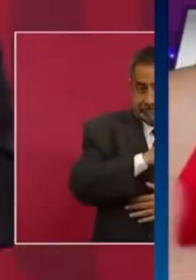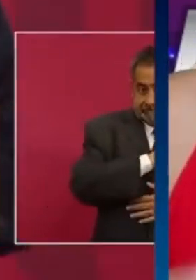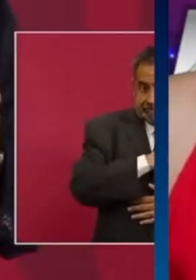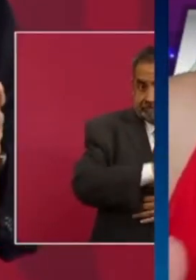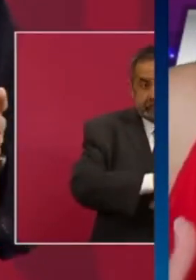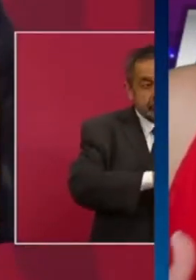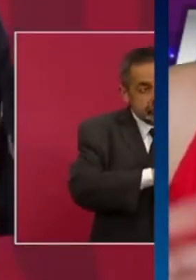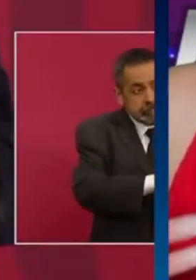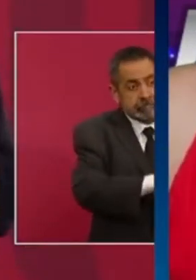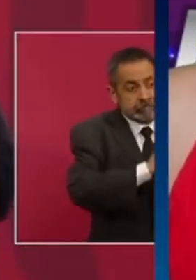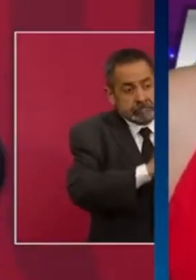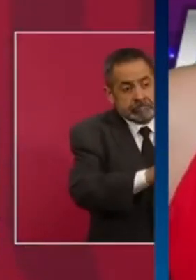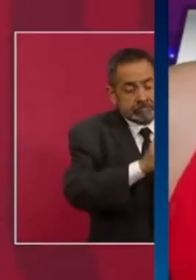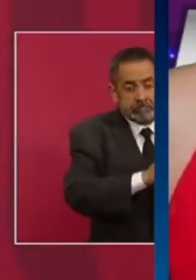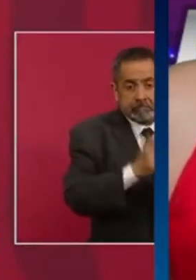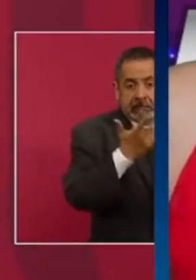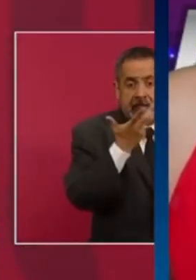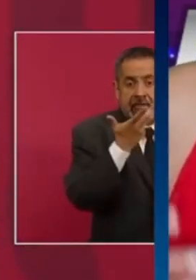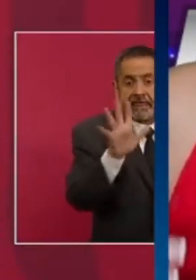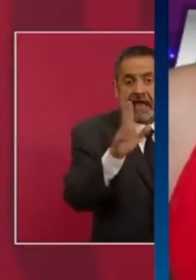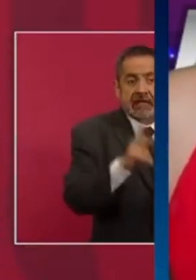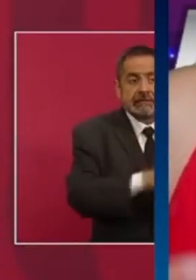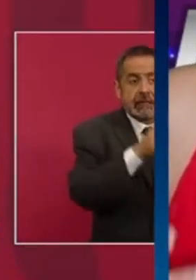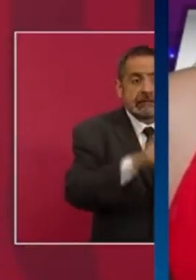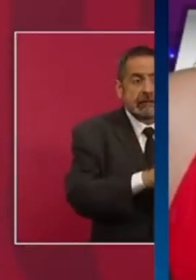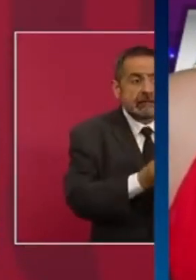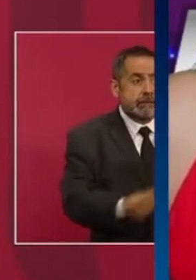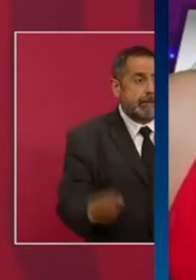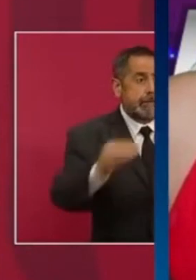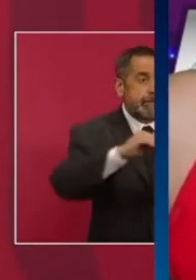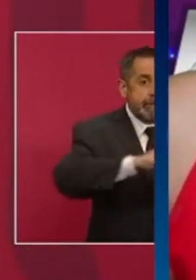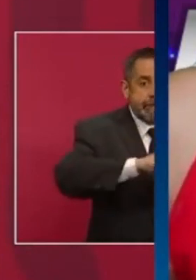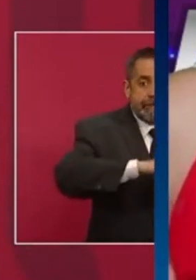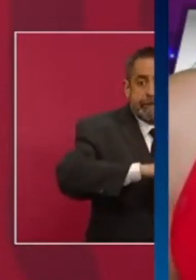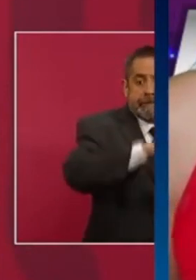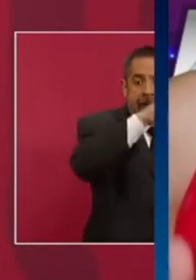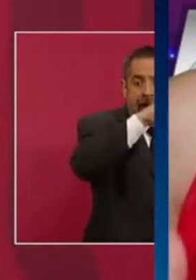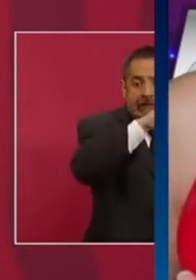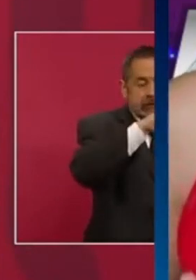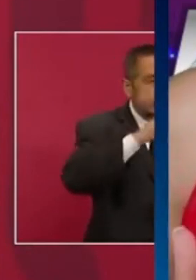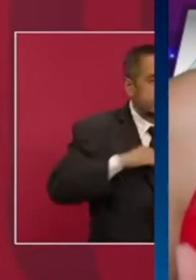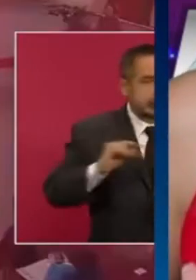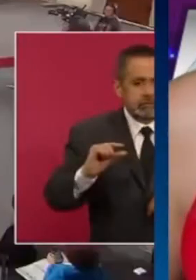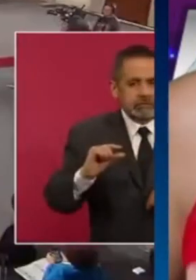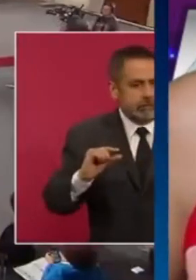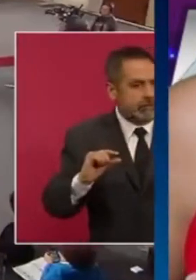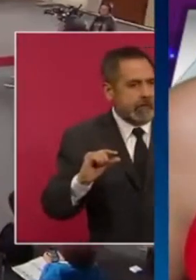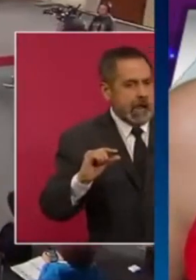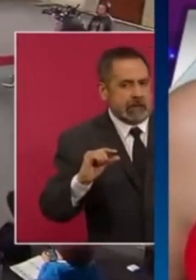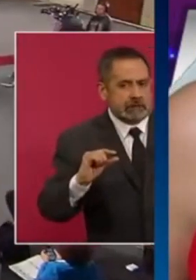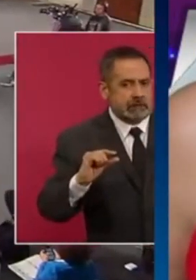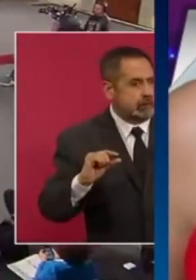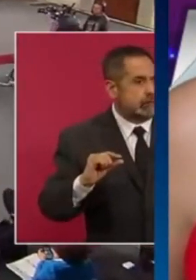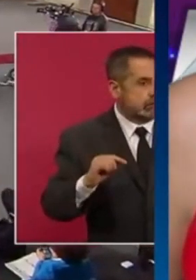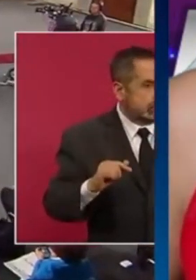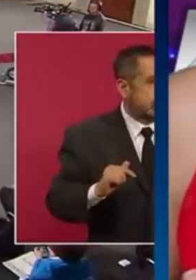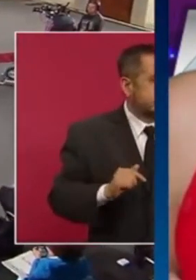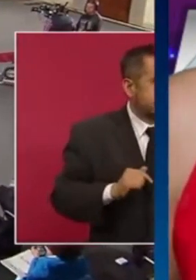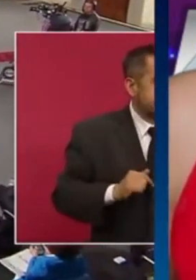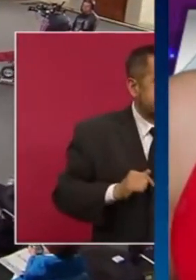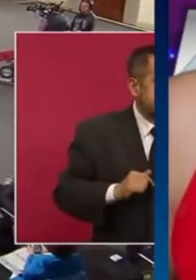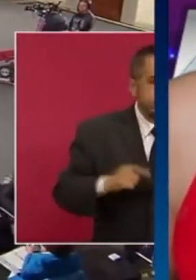hecho de que hoy el PRI defienda a capa y espada los intereses de empresas privadas y extranjeras,